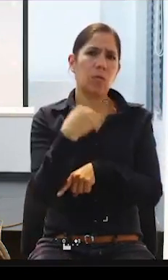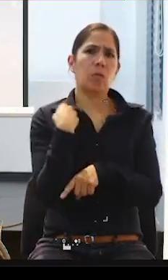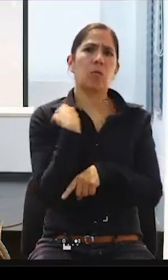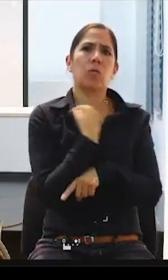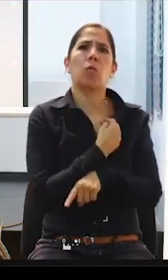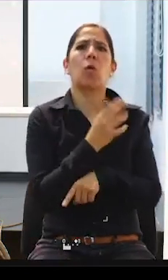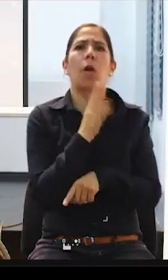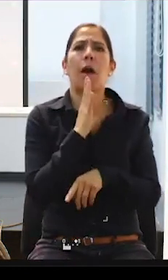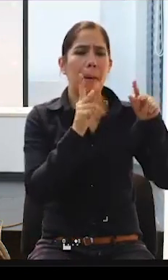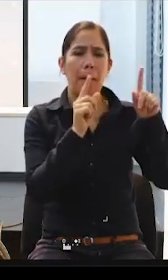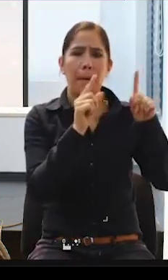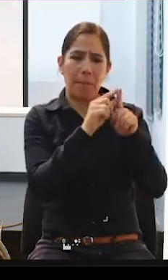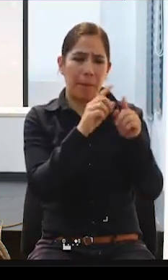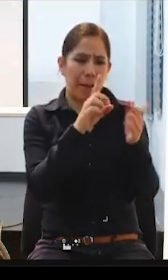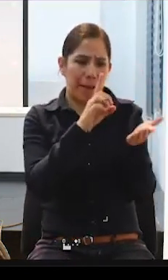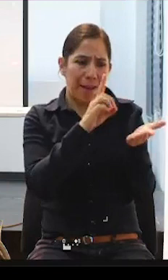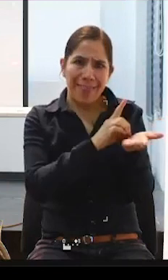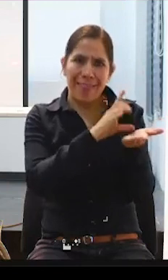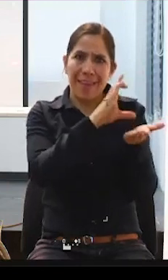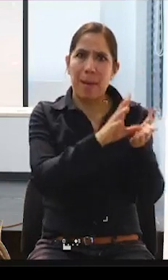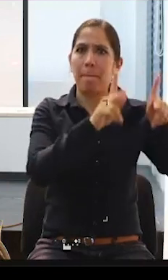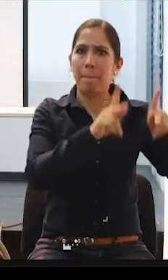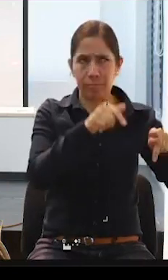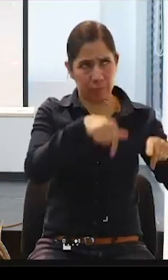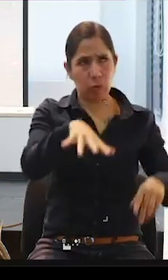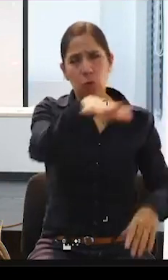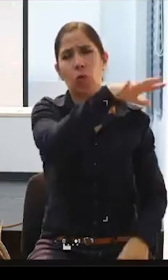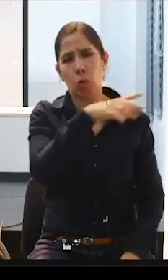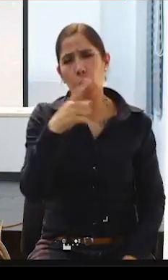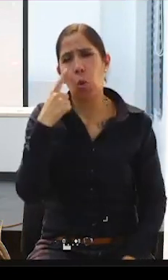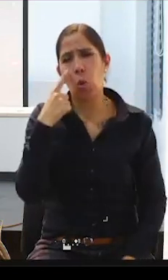dar el contexto que es el que aquí se maneja más.